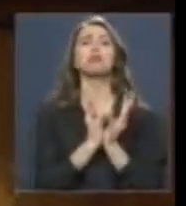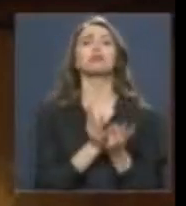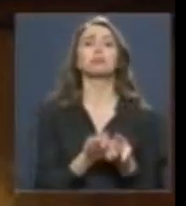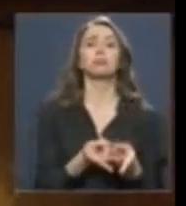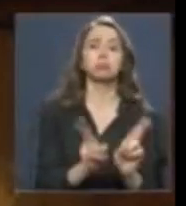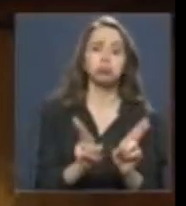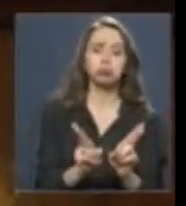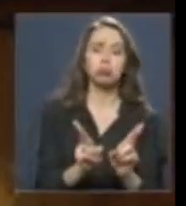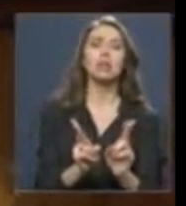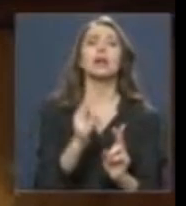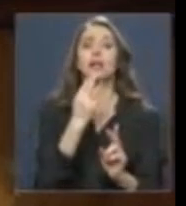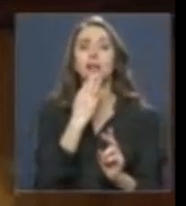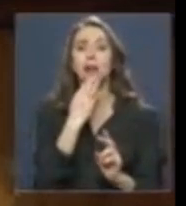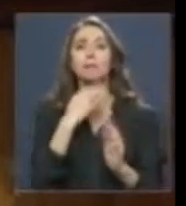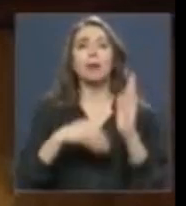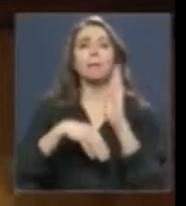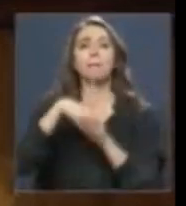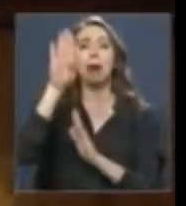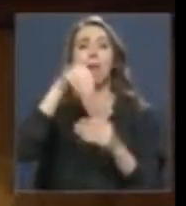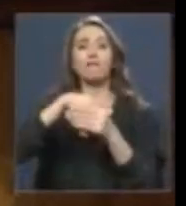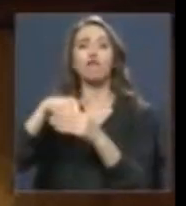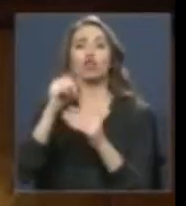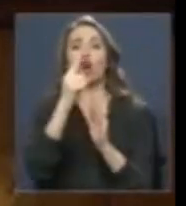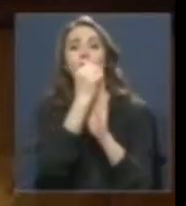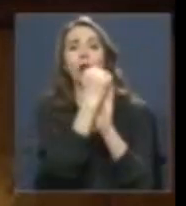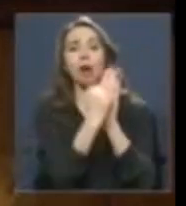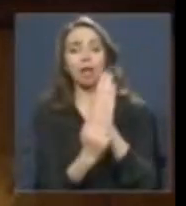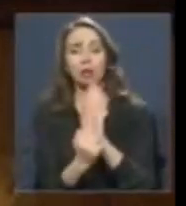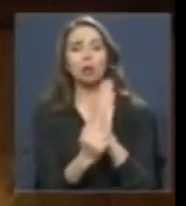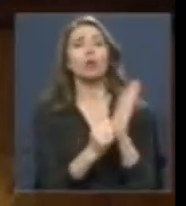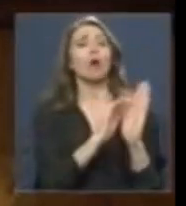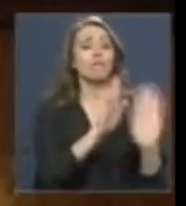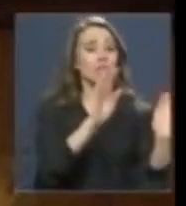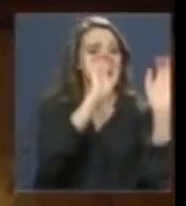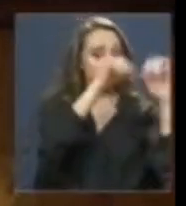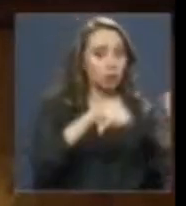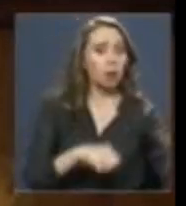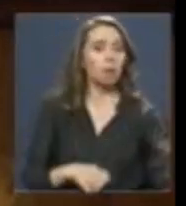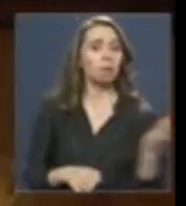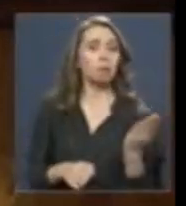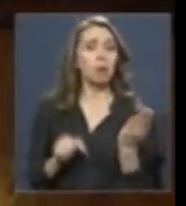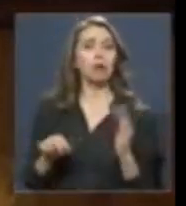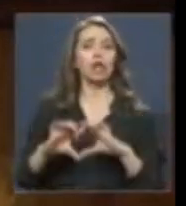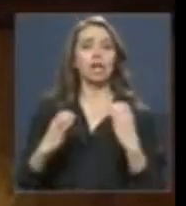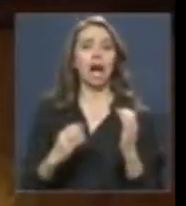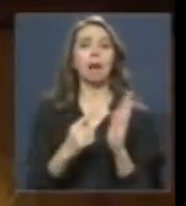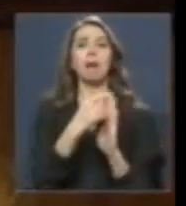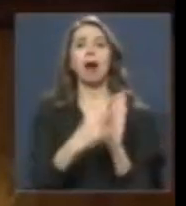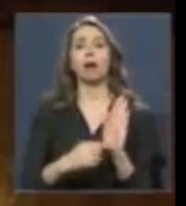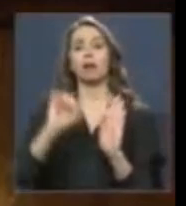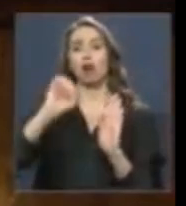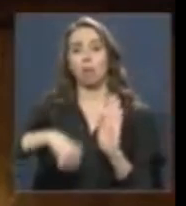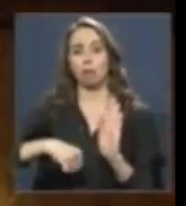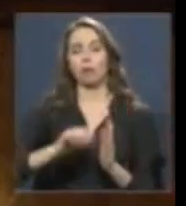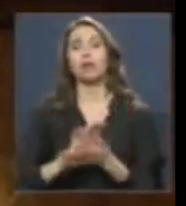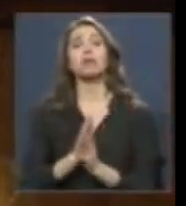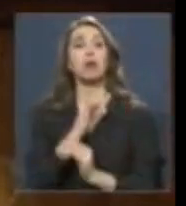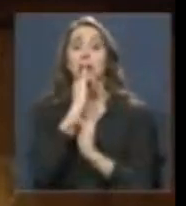y, en particular, por amplia mayoría de votos, proponiendo su aprobación a esta Honorable Cámara. Es todo cuanto puedo informar.